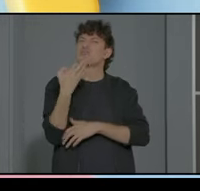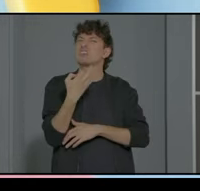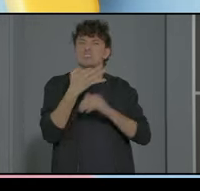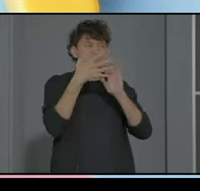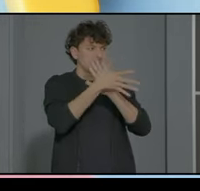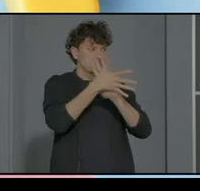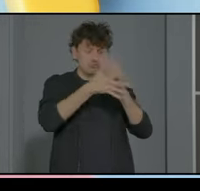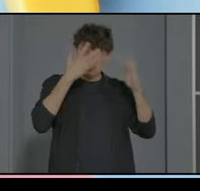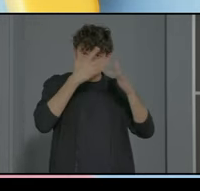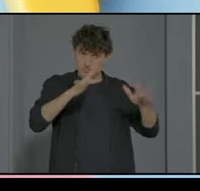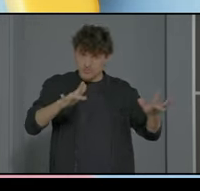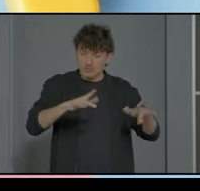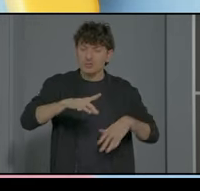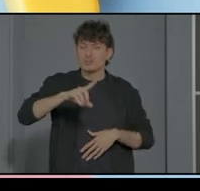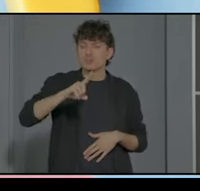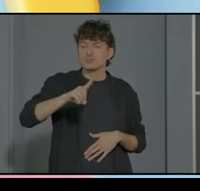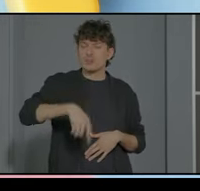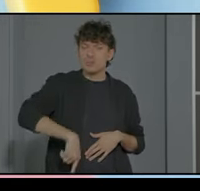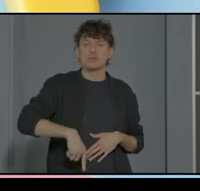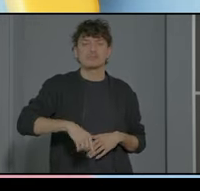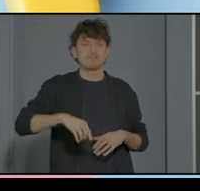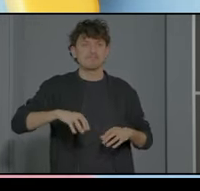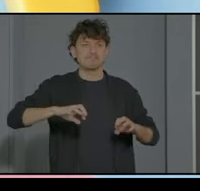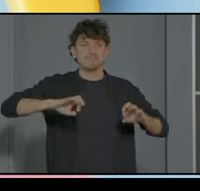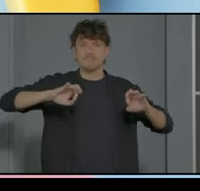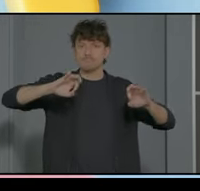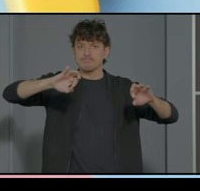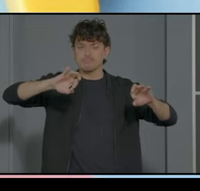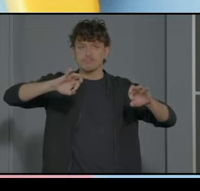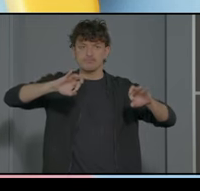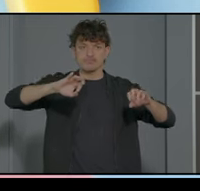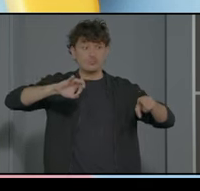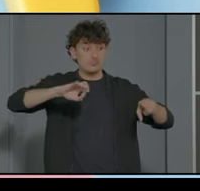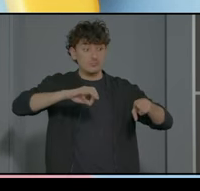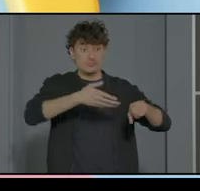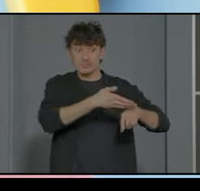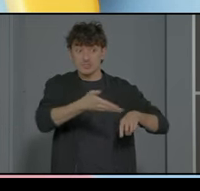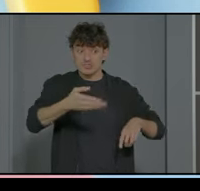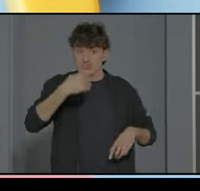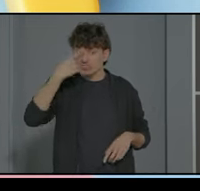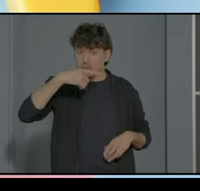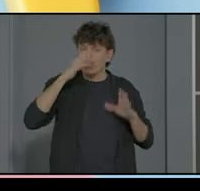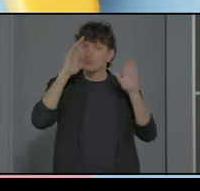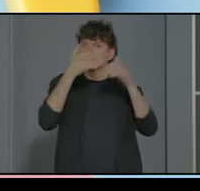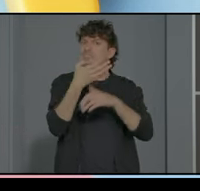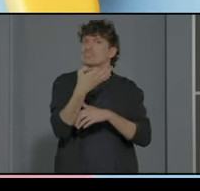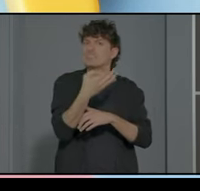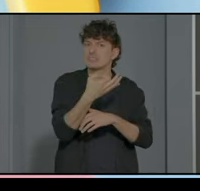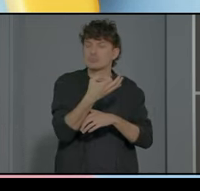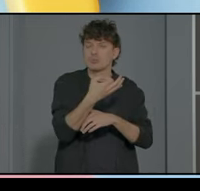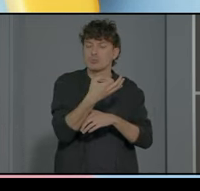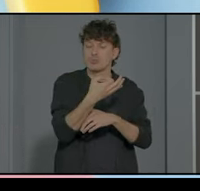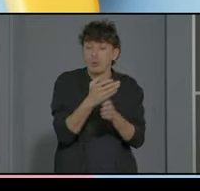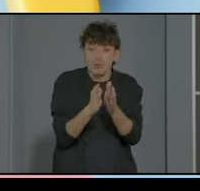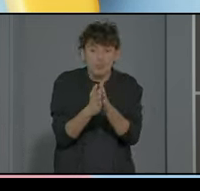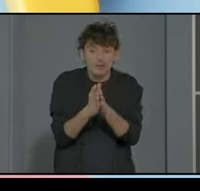en diferentes de manera más específica no solo se trata de que sepan que es el autismo sino que sepan cómo hay que trabajar con Marina que es